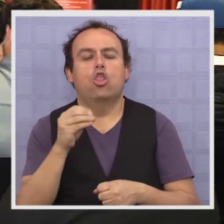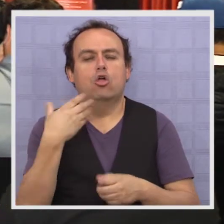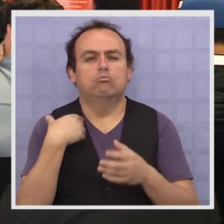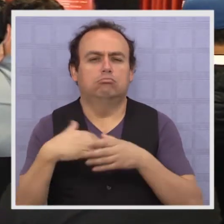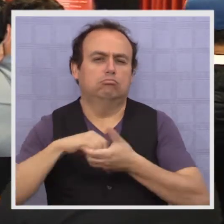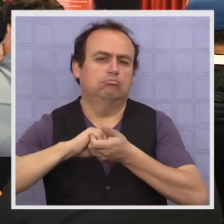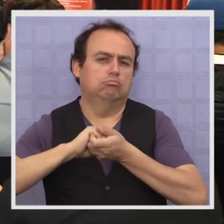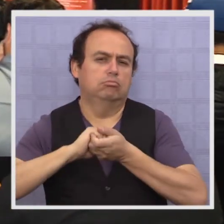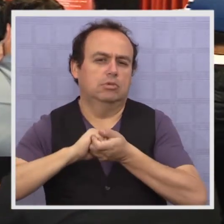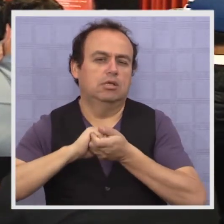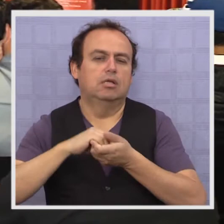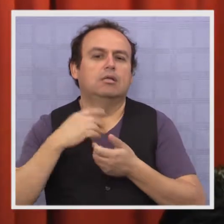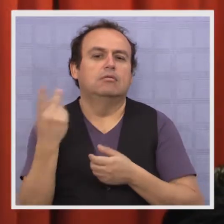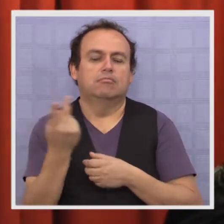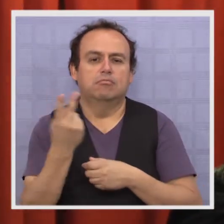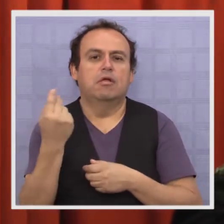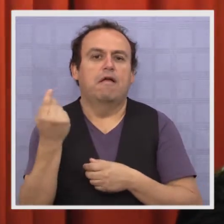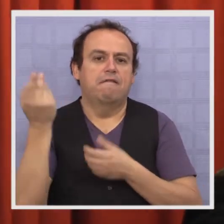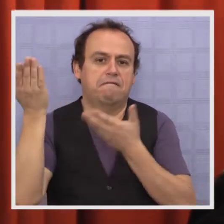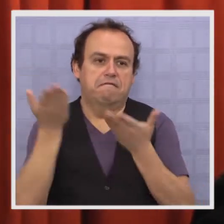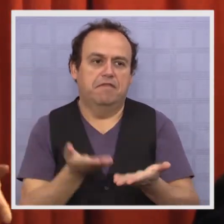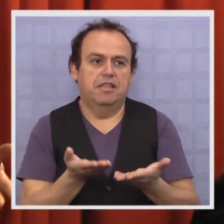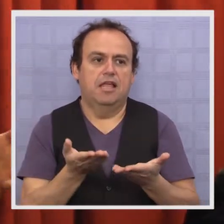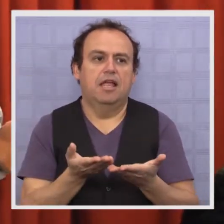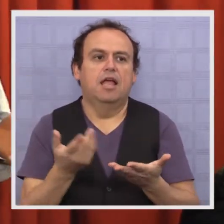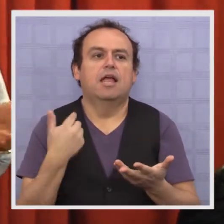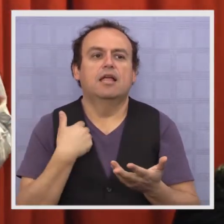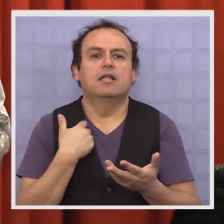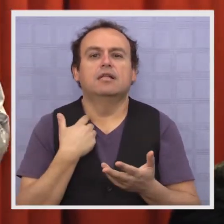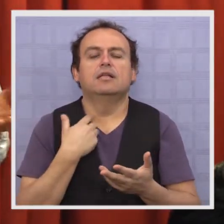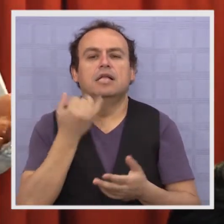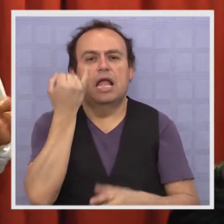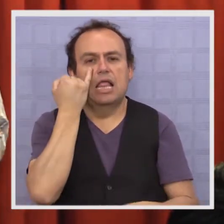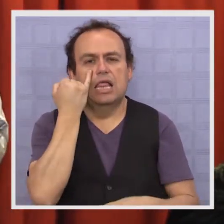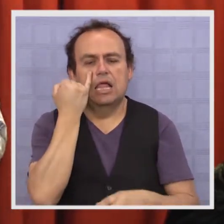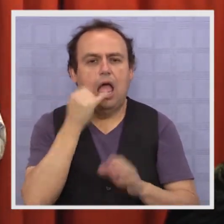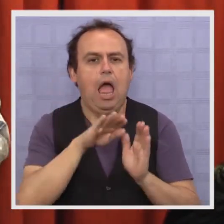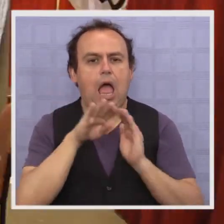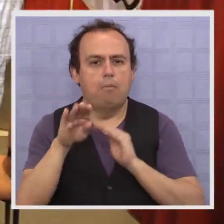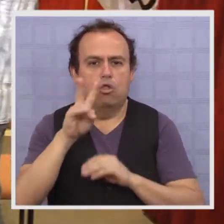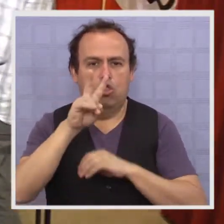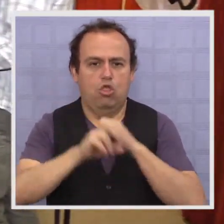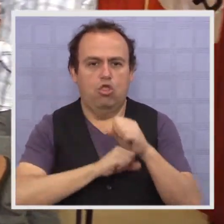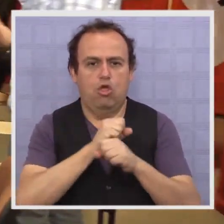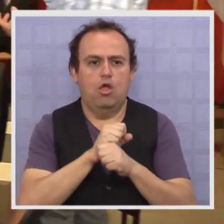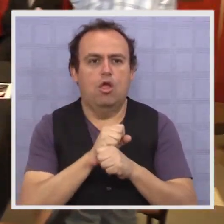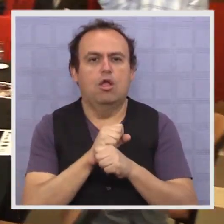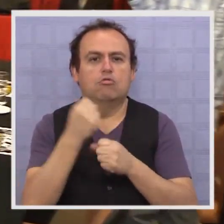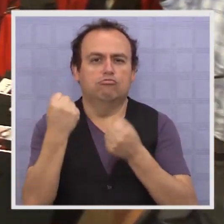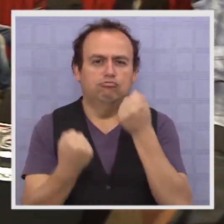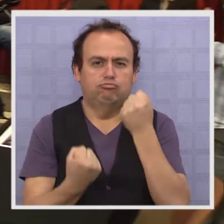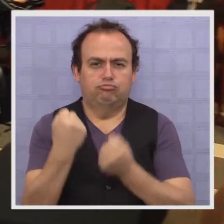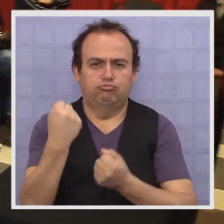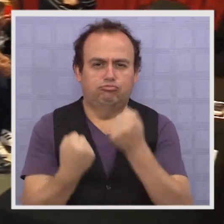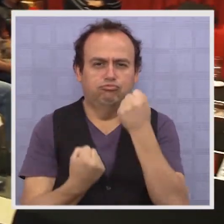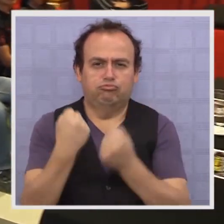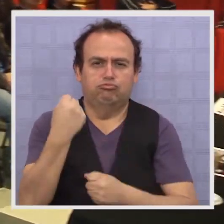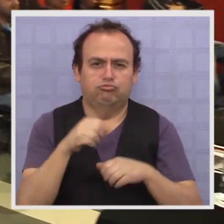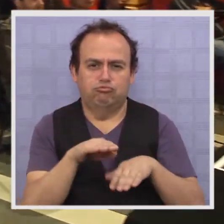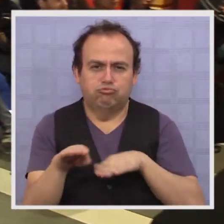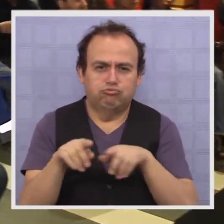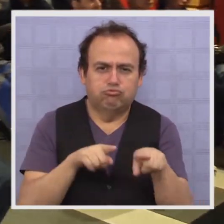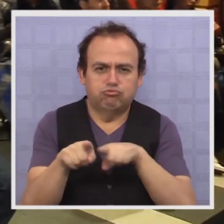con el piloto. Cabe destacar que INACAP presta su apoyo desde hace dos años al ambiente automovilístico en sus diferentes